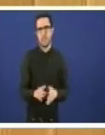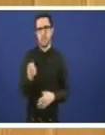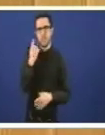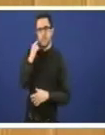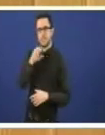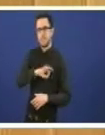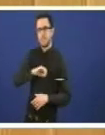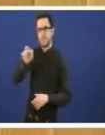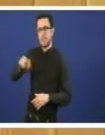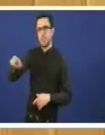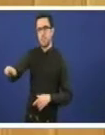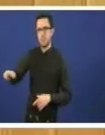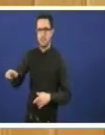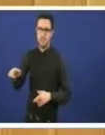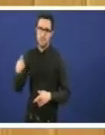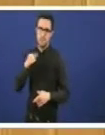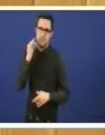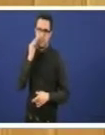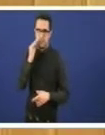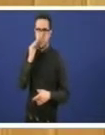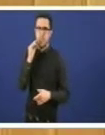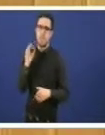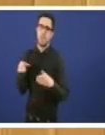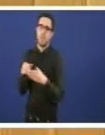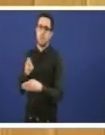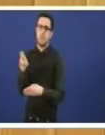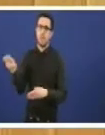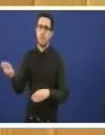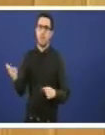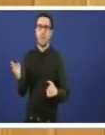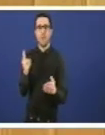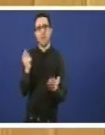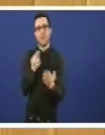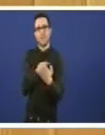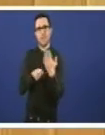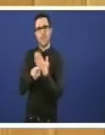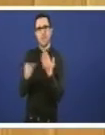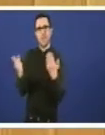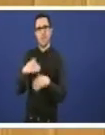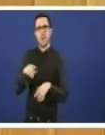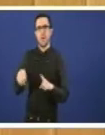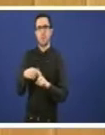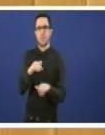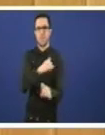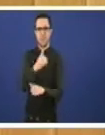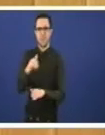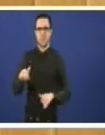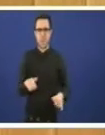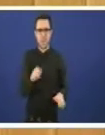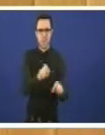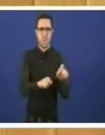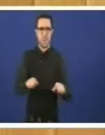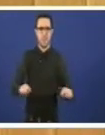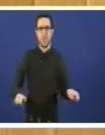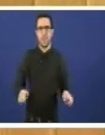Popular desde logo en canto a falta de transparencia e a manipulación a que vostedes levan sometidos a cidadanía en relación